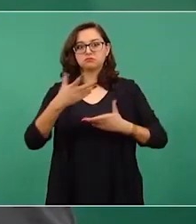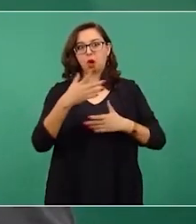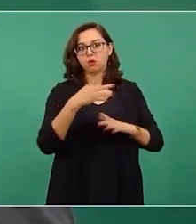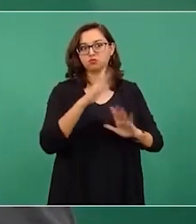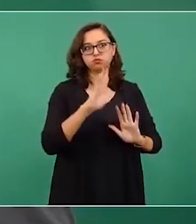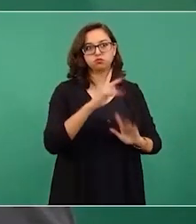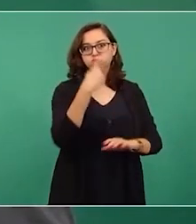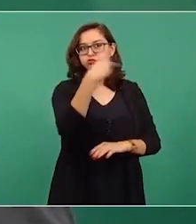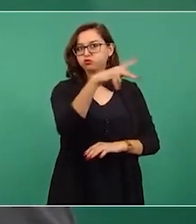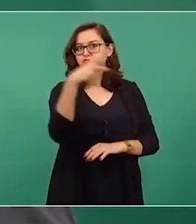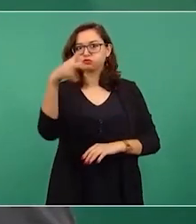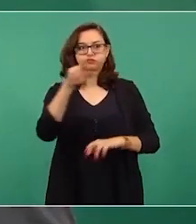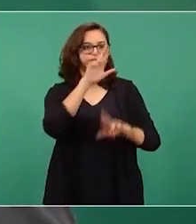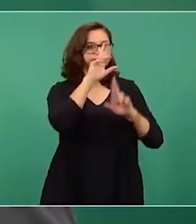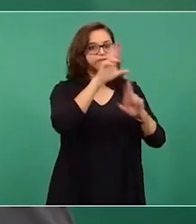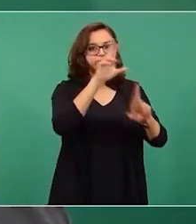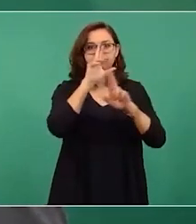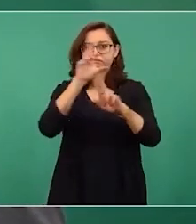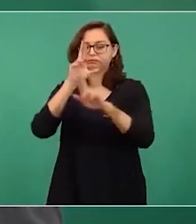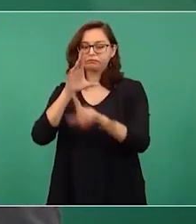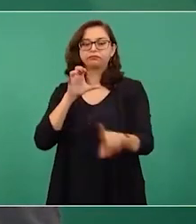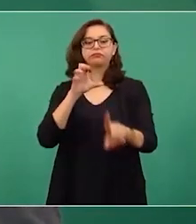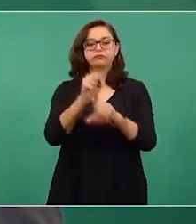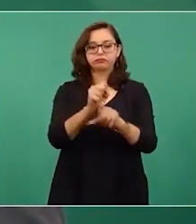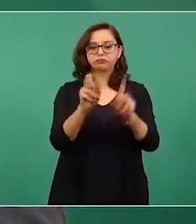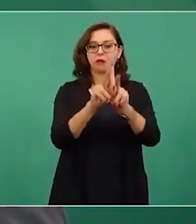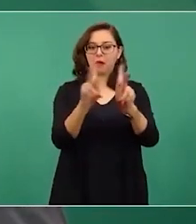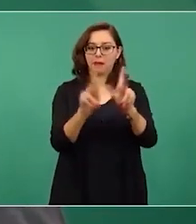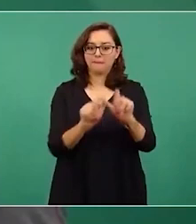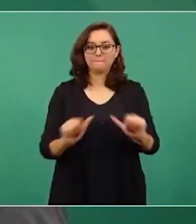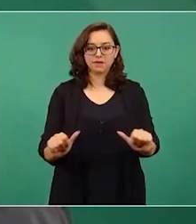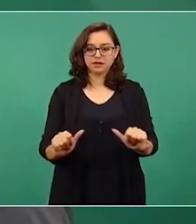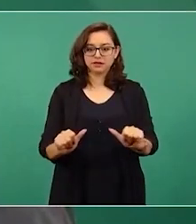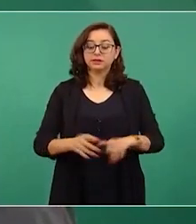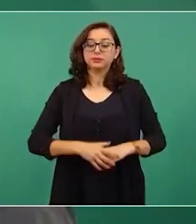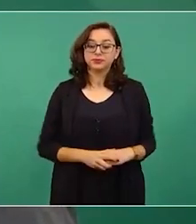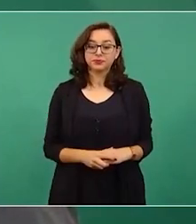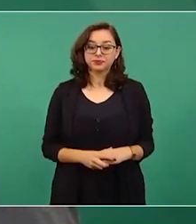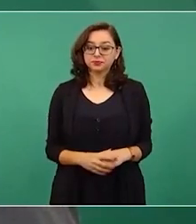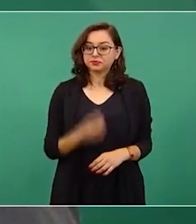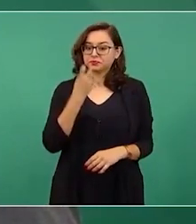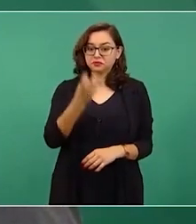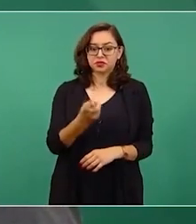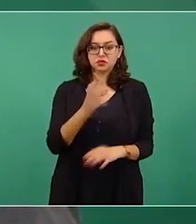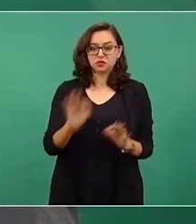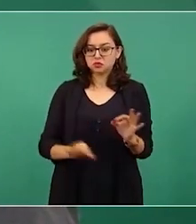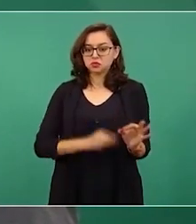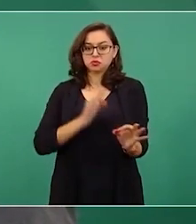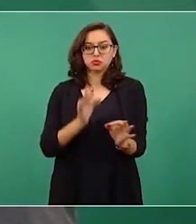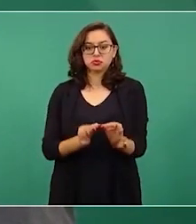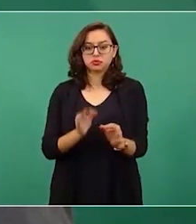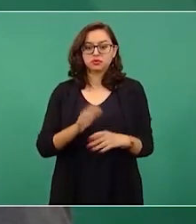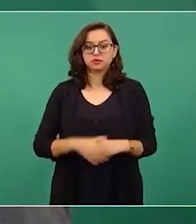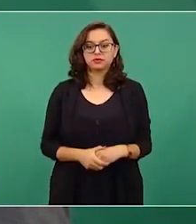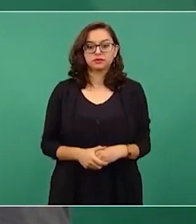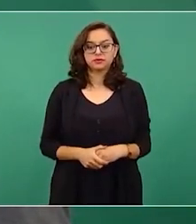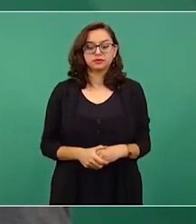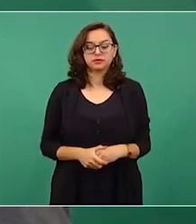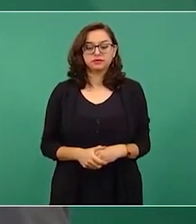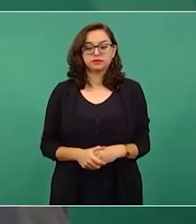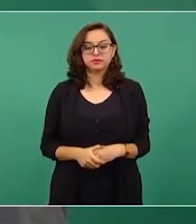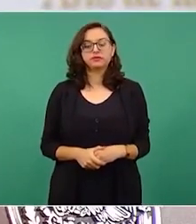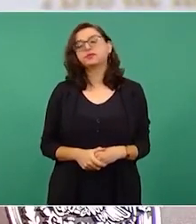derecho ajeno es la paz entonces eso es todo ayer que estuvimos inaugurando